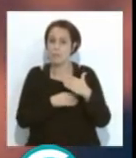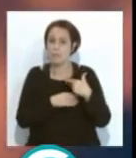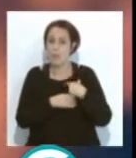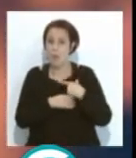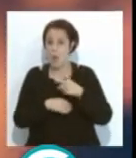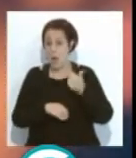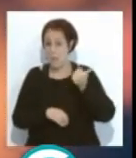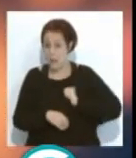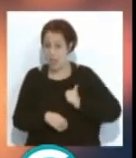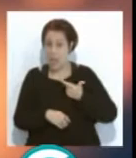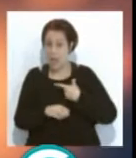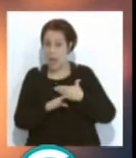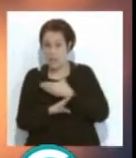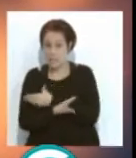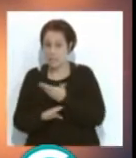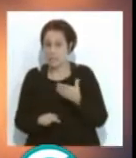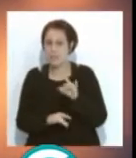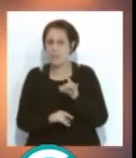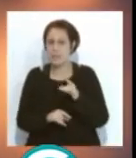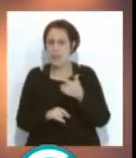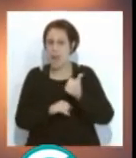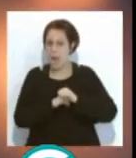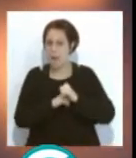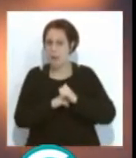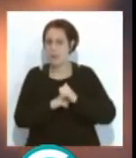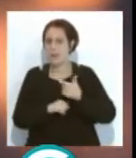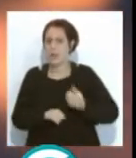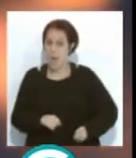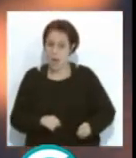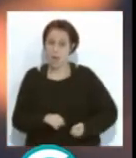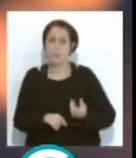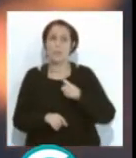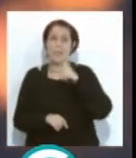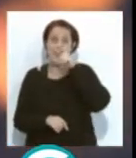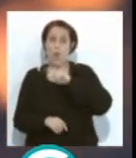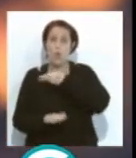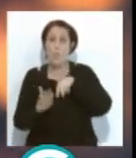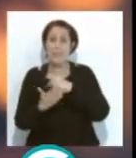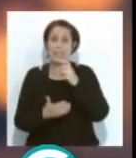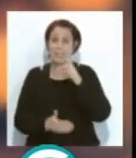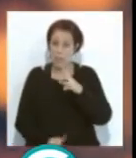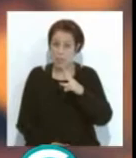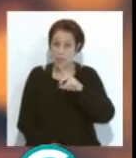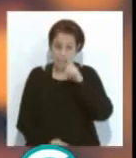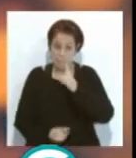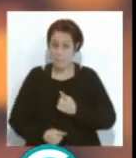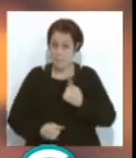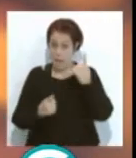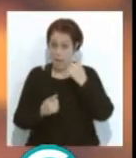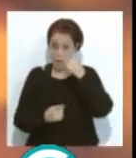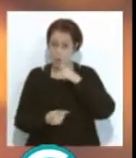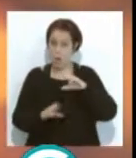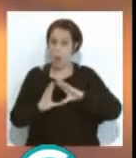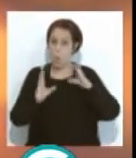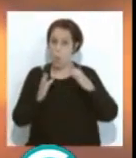mojones, perdón por la... Sí, yo creo que puede ser 2013, porque me parece recordar que fue el primer año de Enrique Miranda conmigo, que yo cuando empezó el cuarteto le dije,